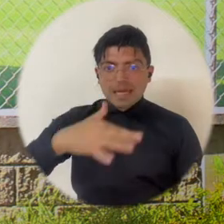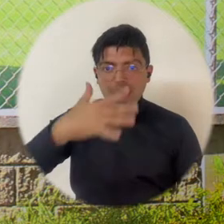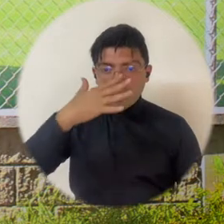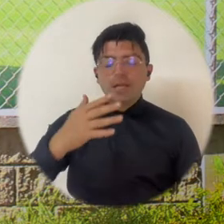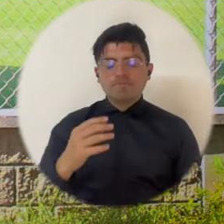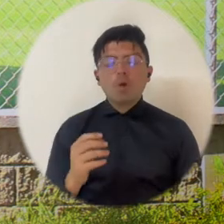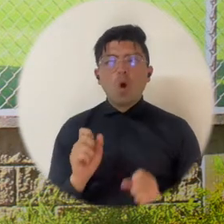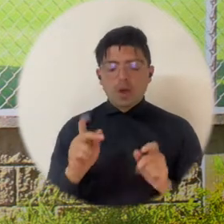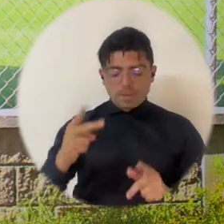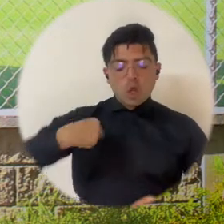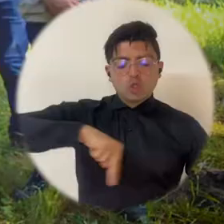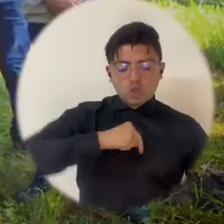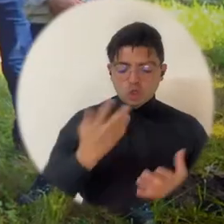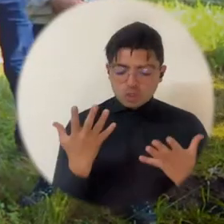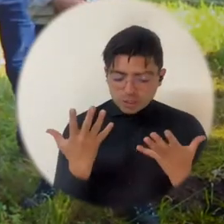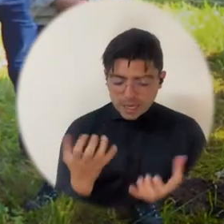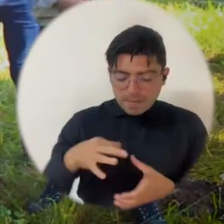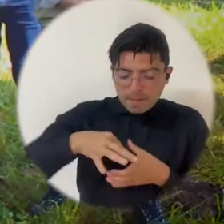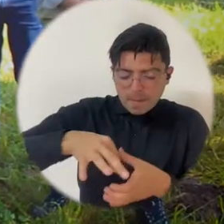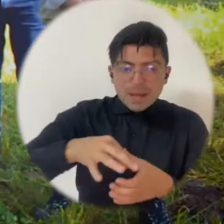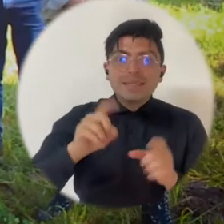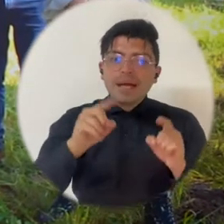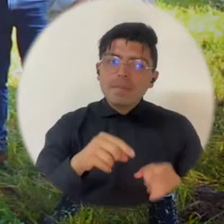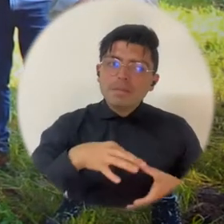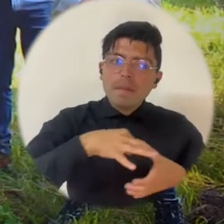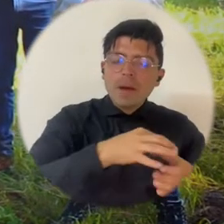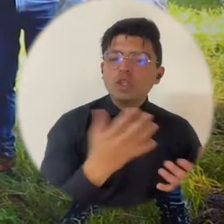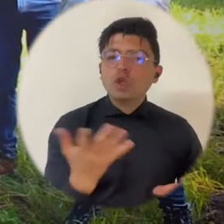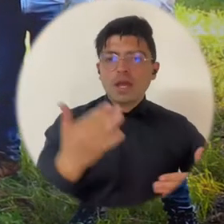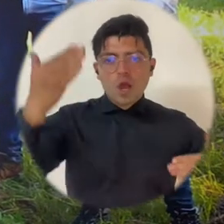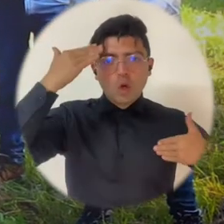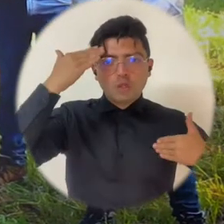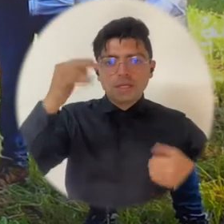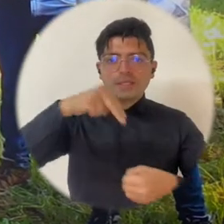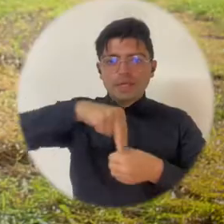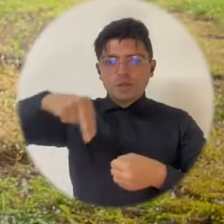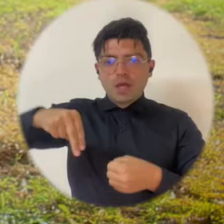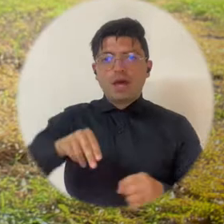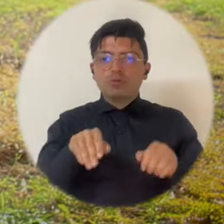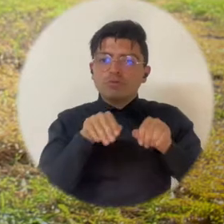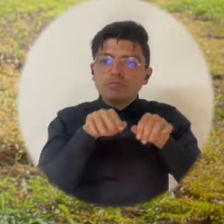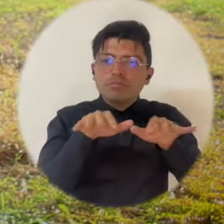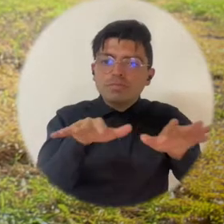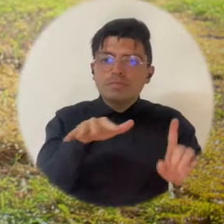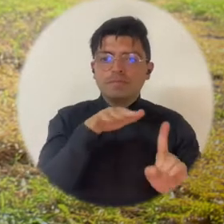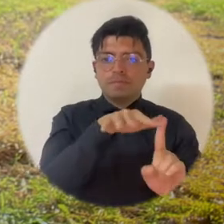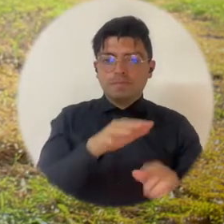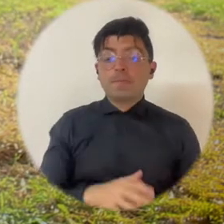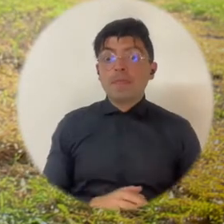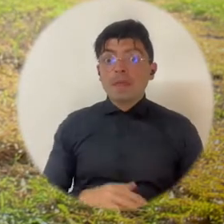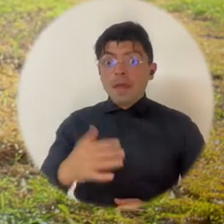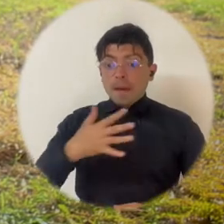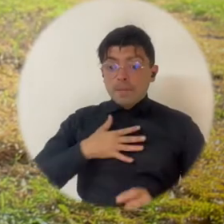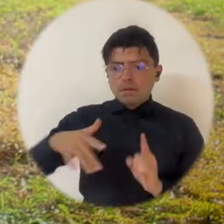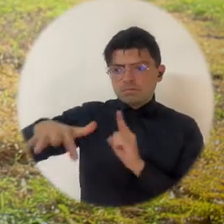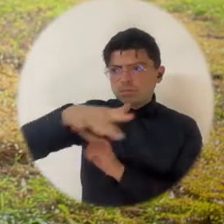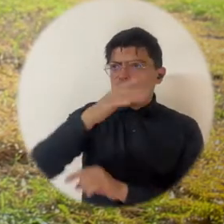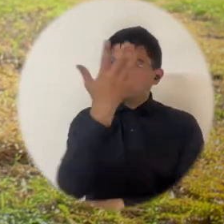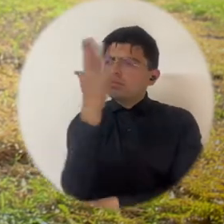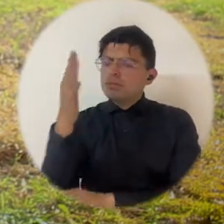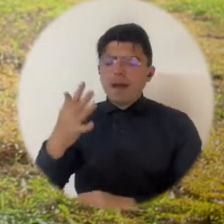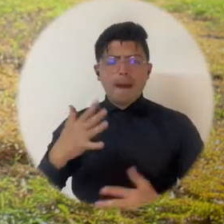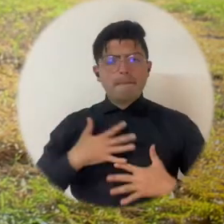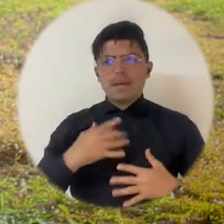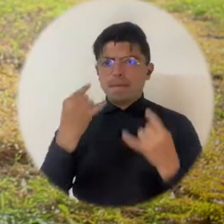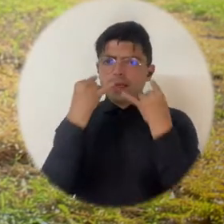nosotros queremos sembrar prácticamente una conciencia dentro de los ciudadanos. La verdad a mí el medio ambiente es algo